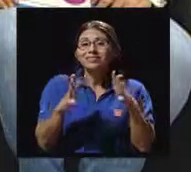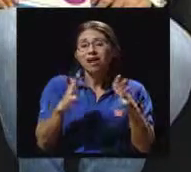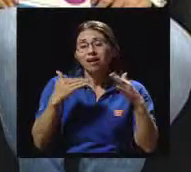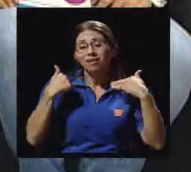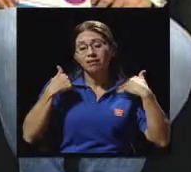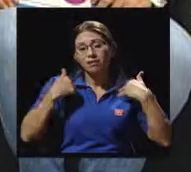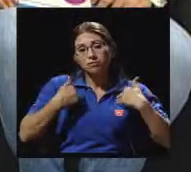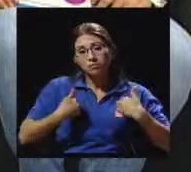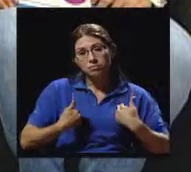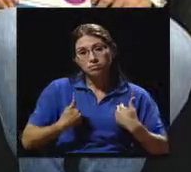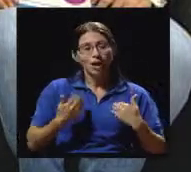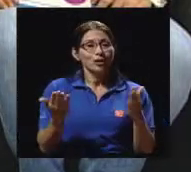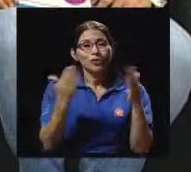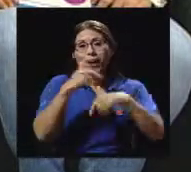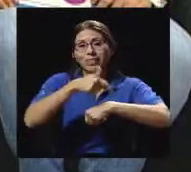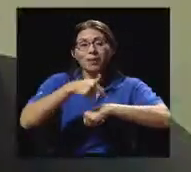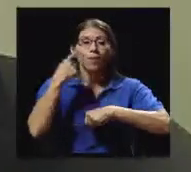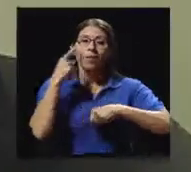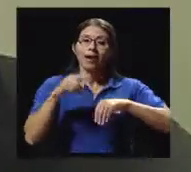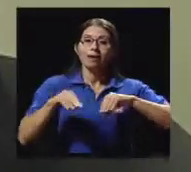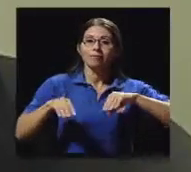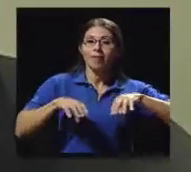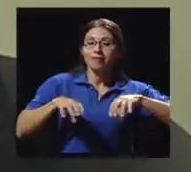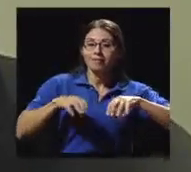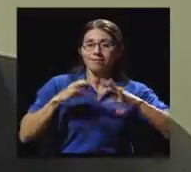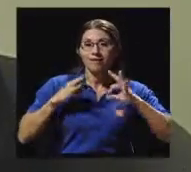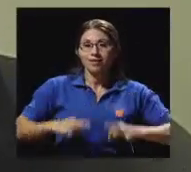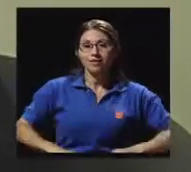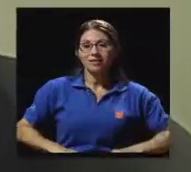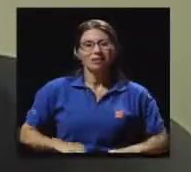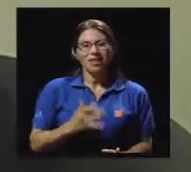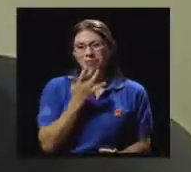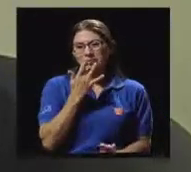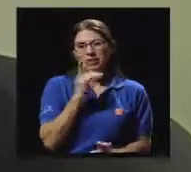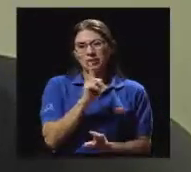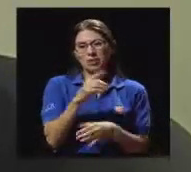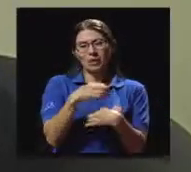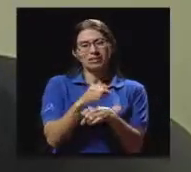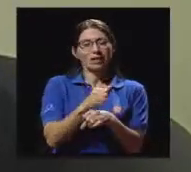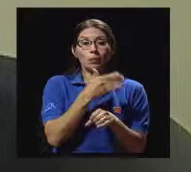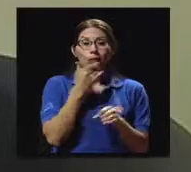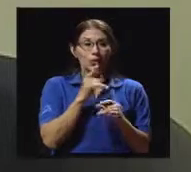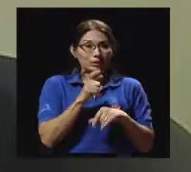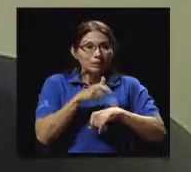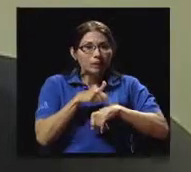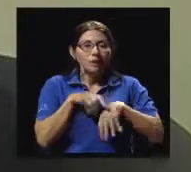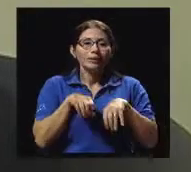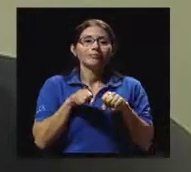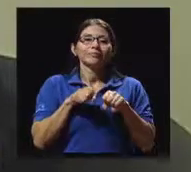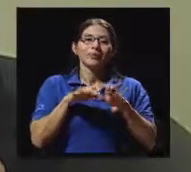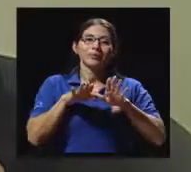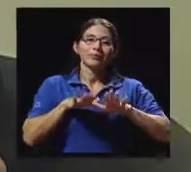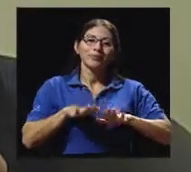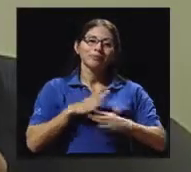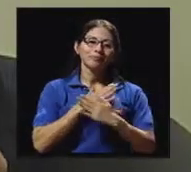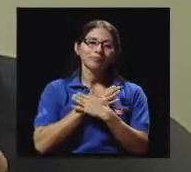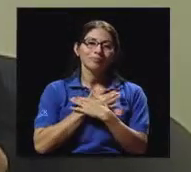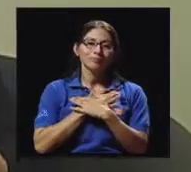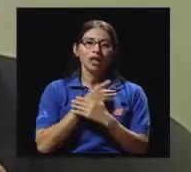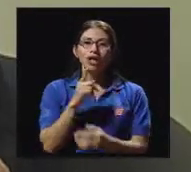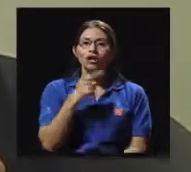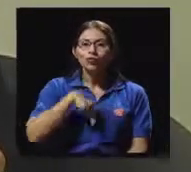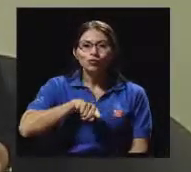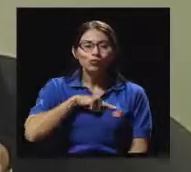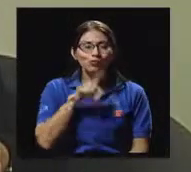entonces ya no me queda tiempo para hacer actividad. Prefiero no hacerlo, prefiero descansar. Y no nos damos cuenta